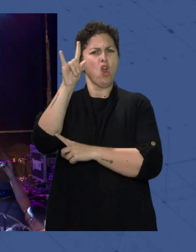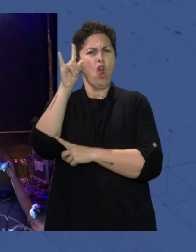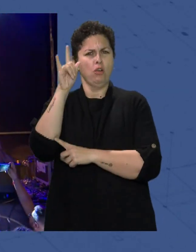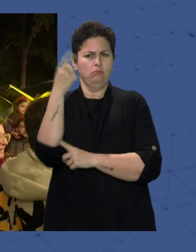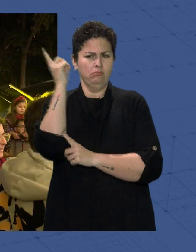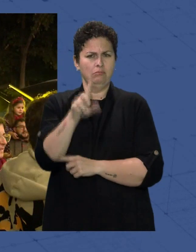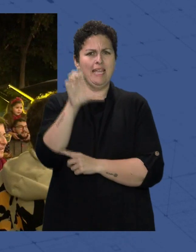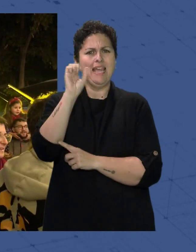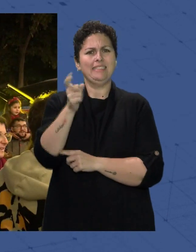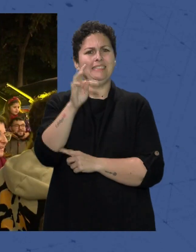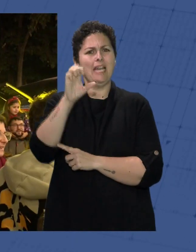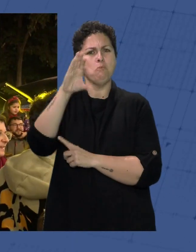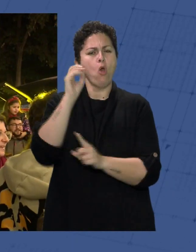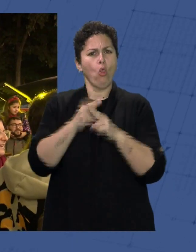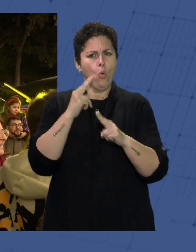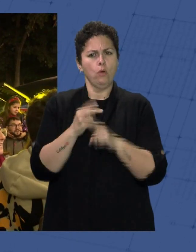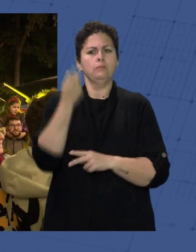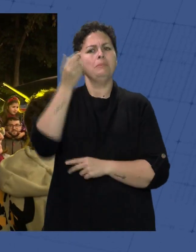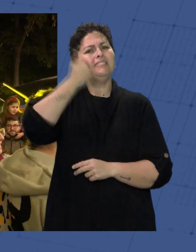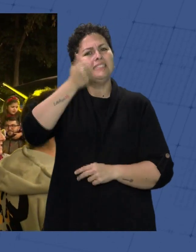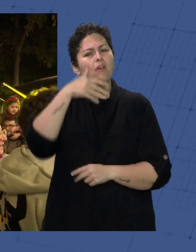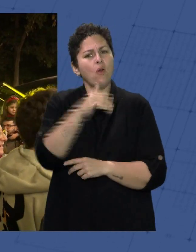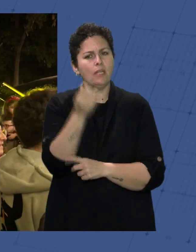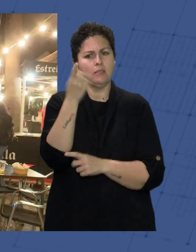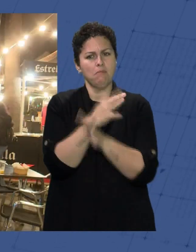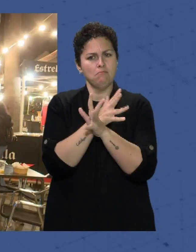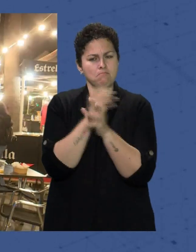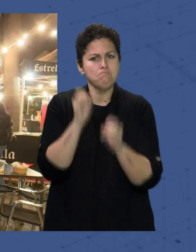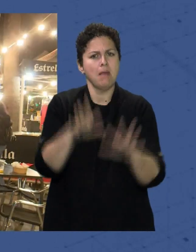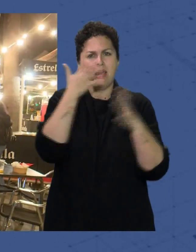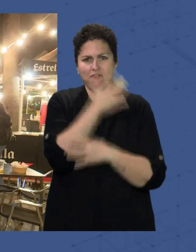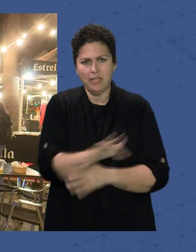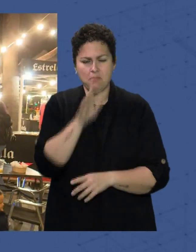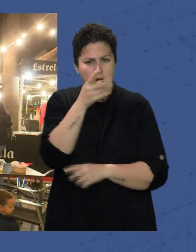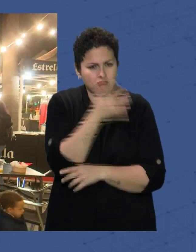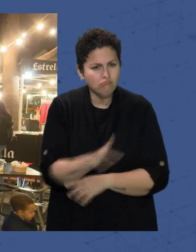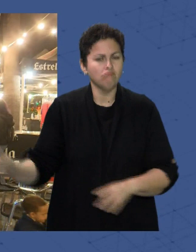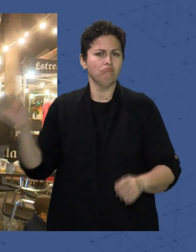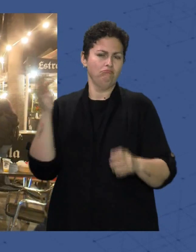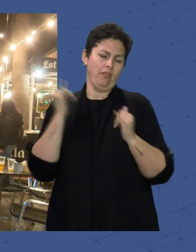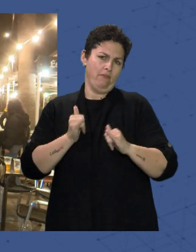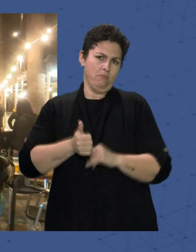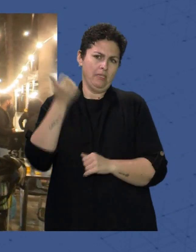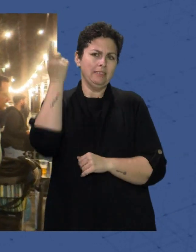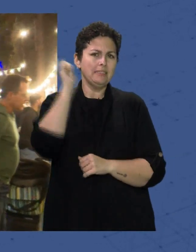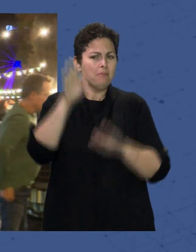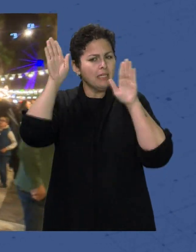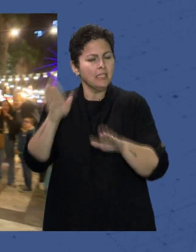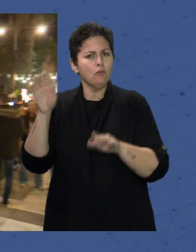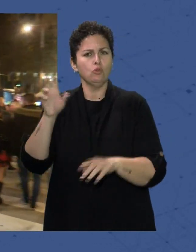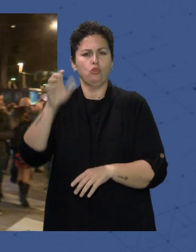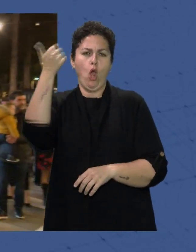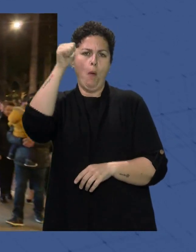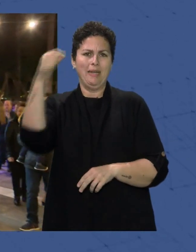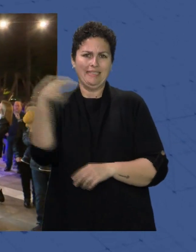Estrebo Duro el sábado siguieron las actuaciones con el show de magia infantil para el disfrute de los más pequeños y un nuevo tributo, en su caso a hombres G por la